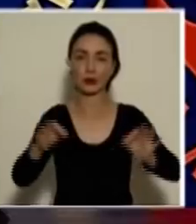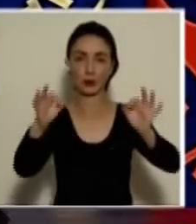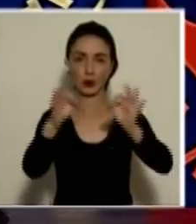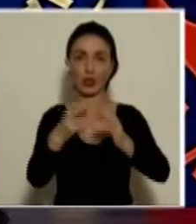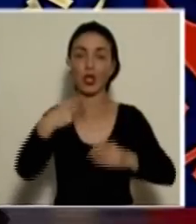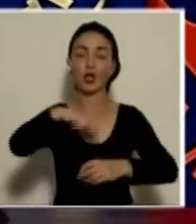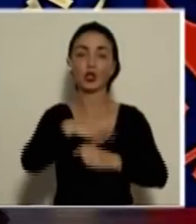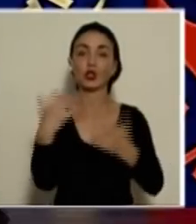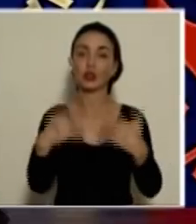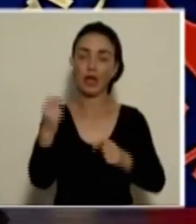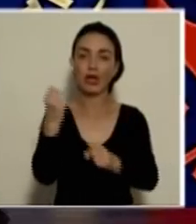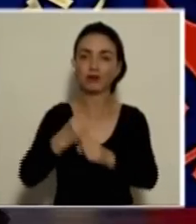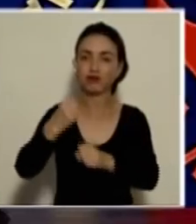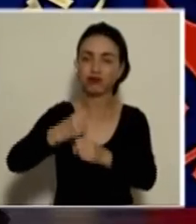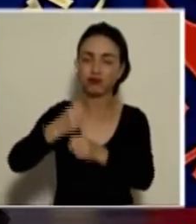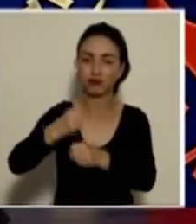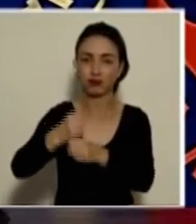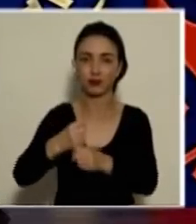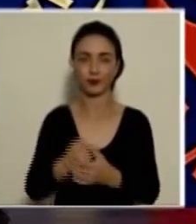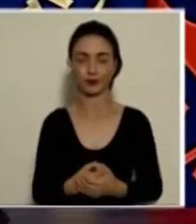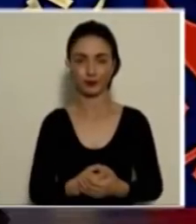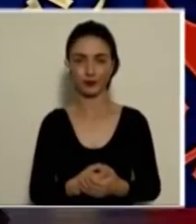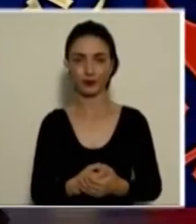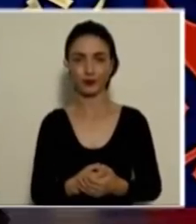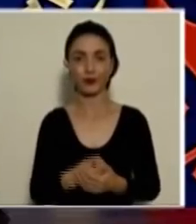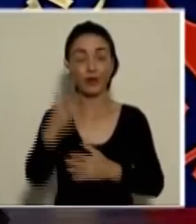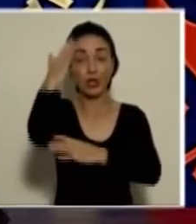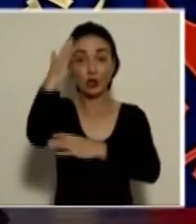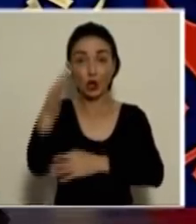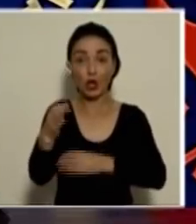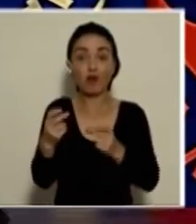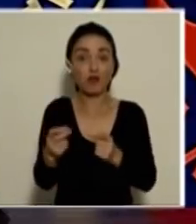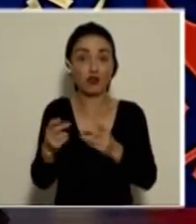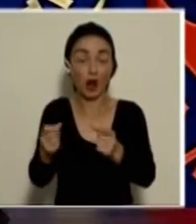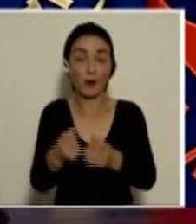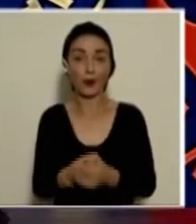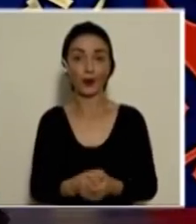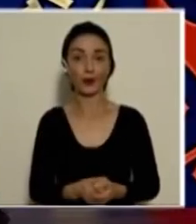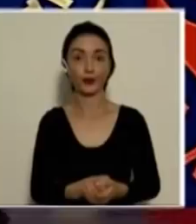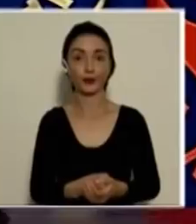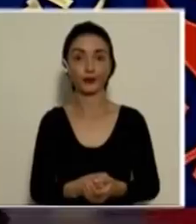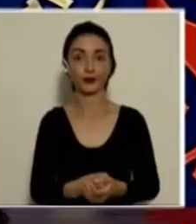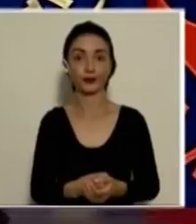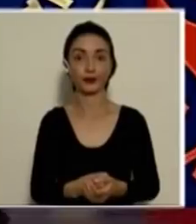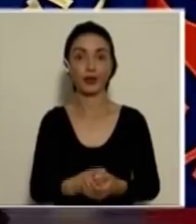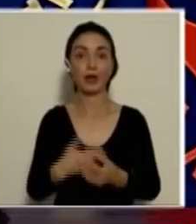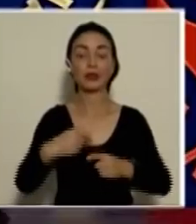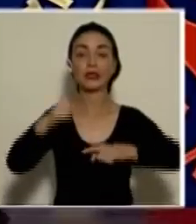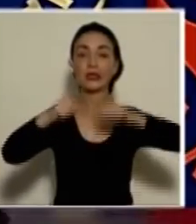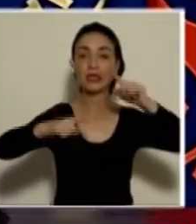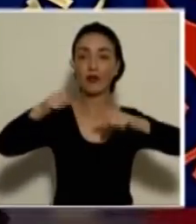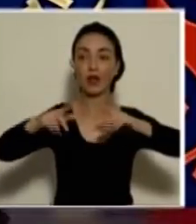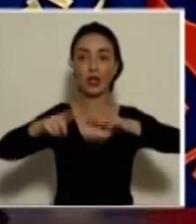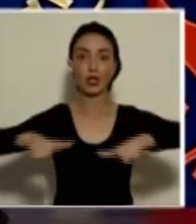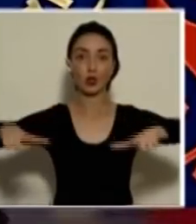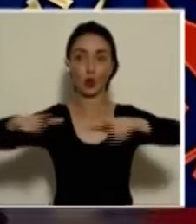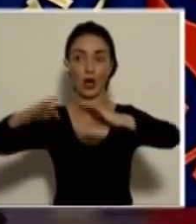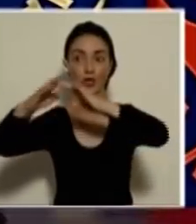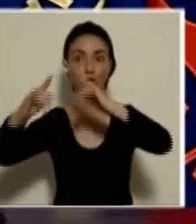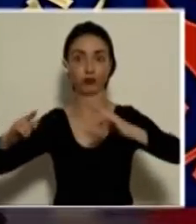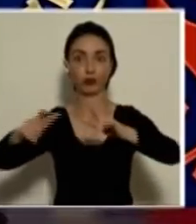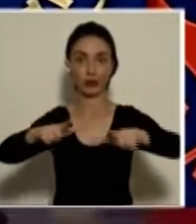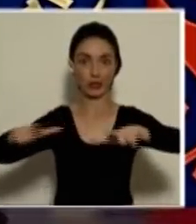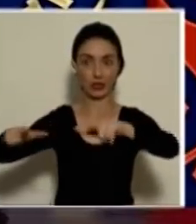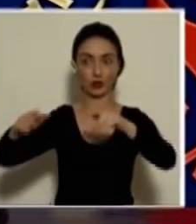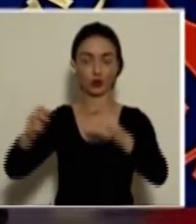trabajando en ese sentido y creo que a la mayor brevedad vamos a tener muchas o varios albergues más en varias localidades.